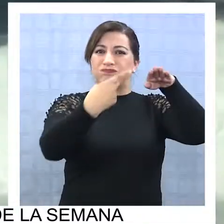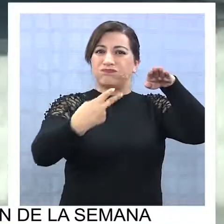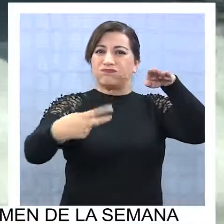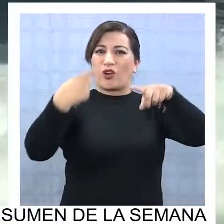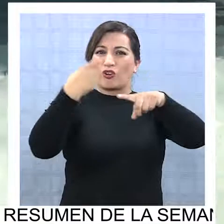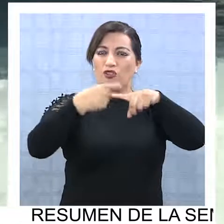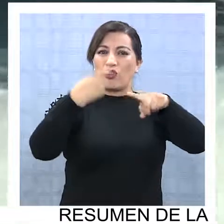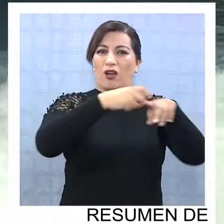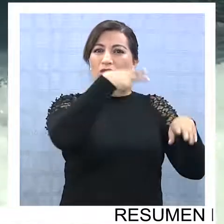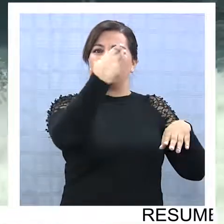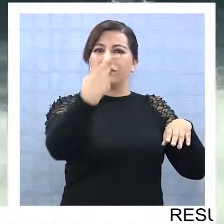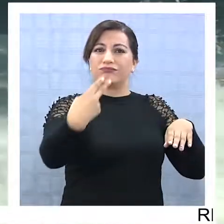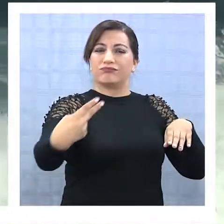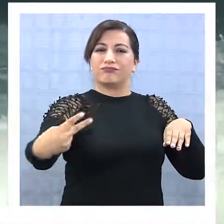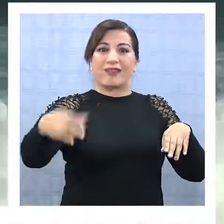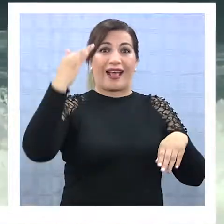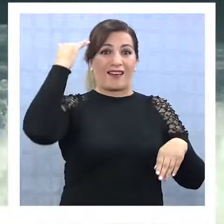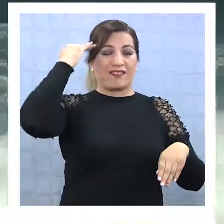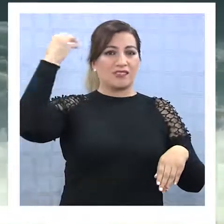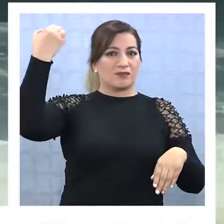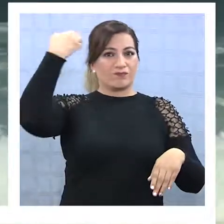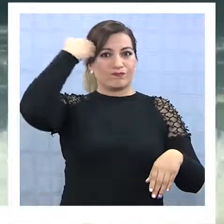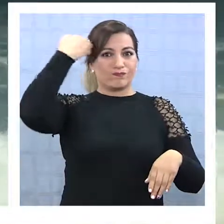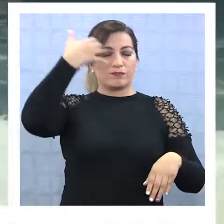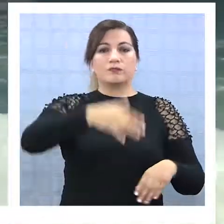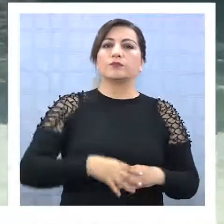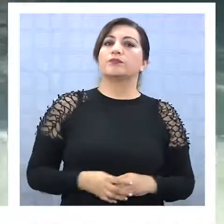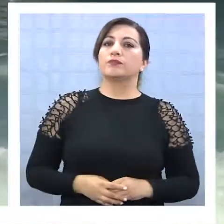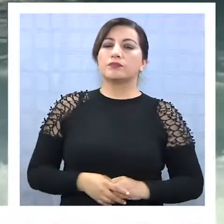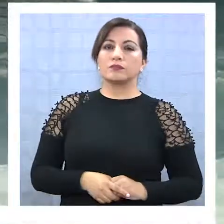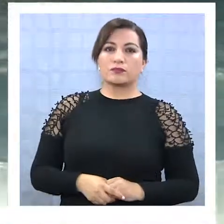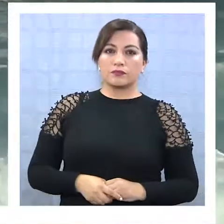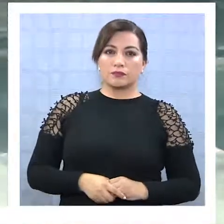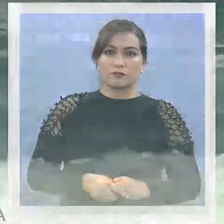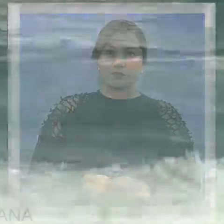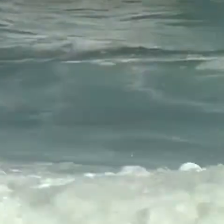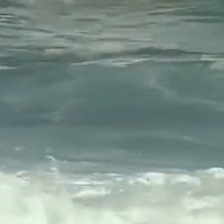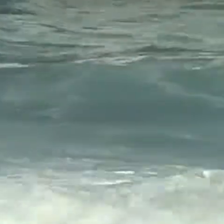rocoso en donde se golpeó la cabeza. ¡Gracias! ¡Gracias!